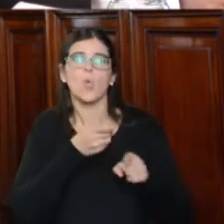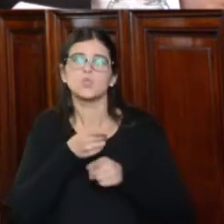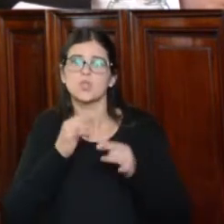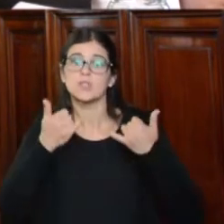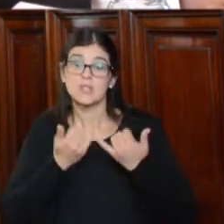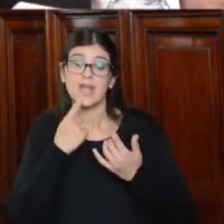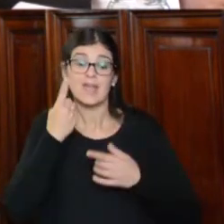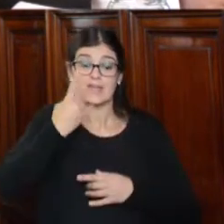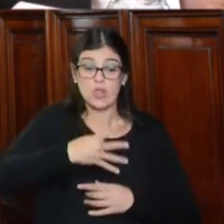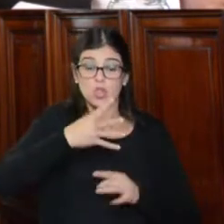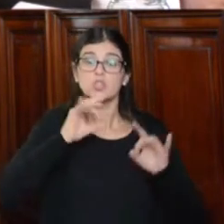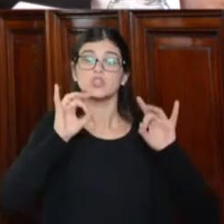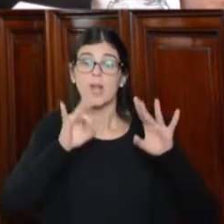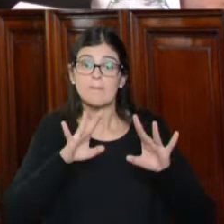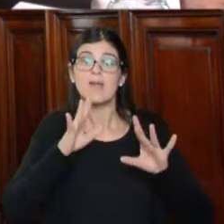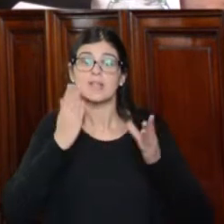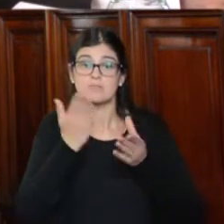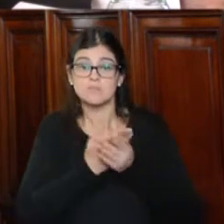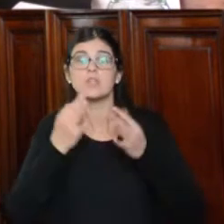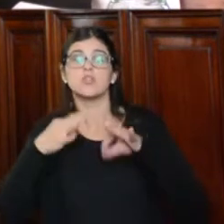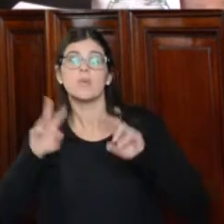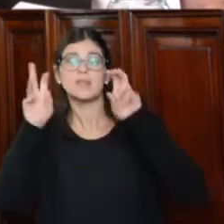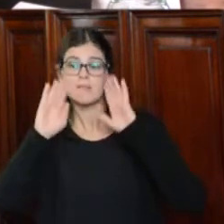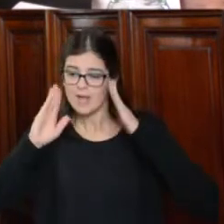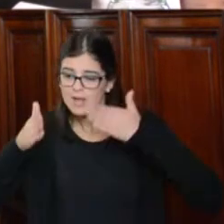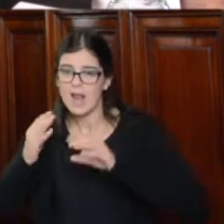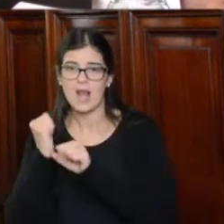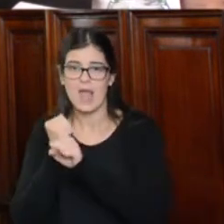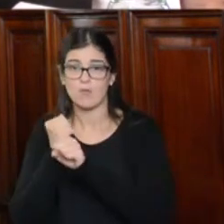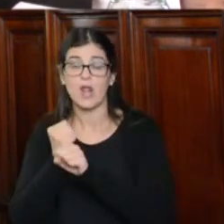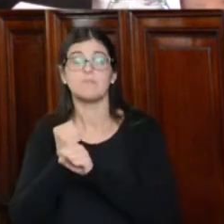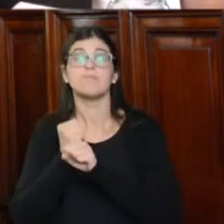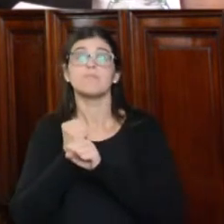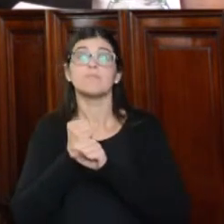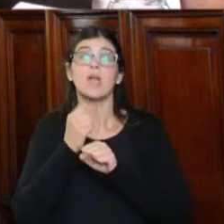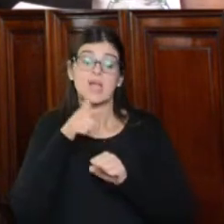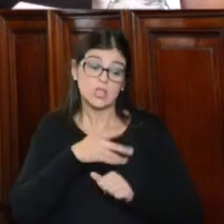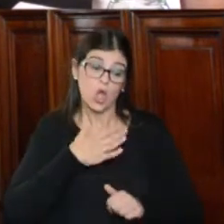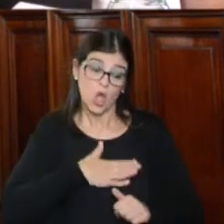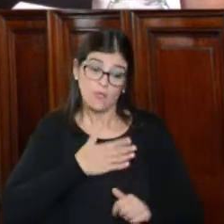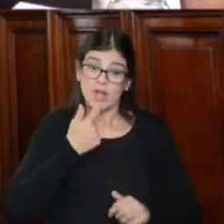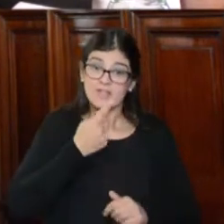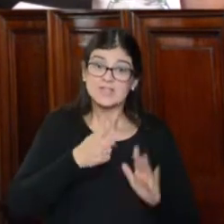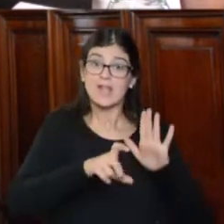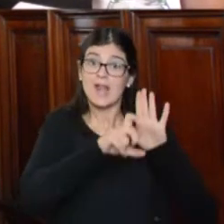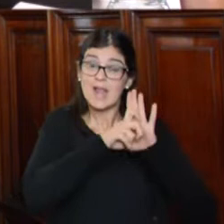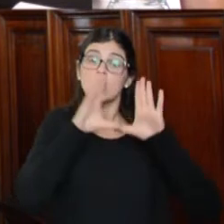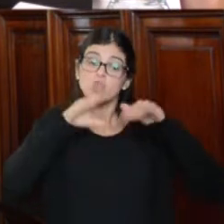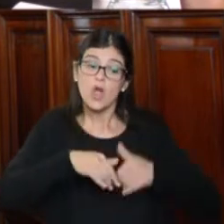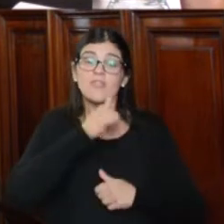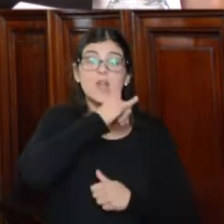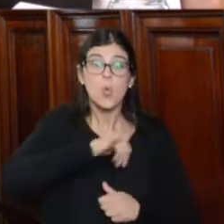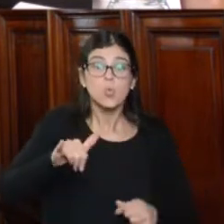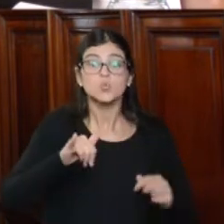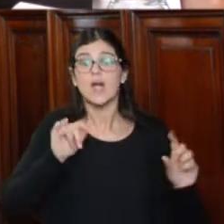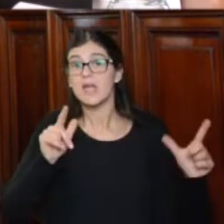cuales sólo 14 corresponden al fuero laboral. Cabe señalar que, conforme a la ley, toda denuncia que